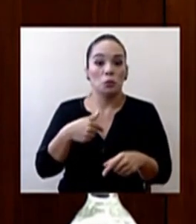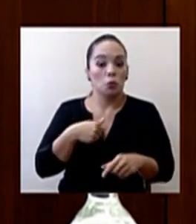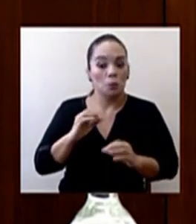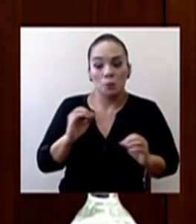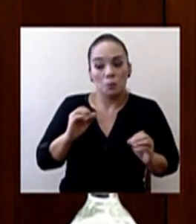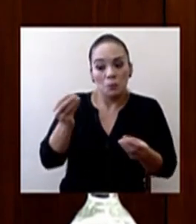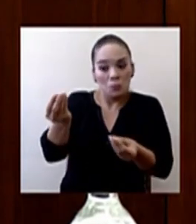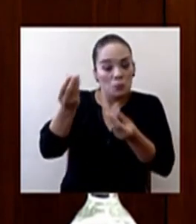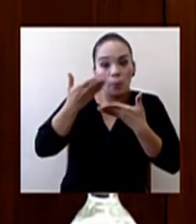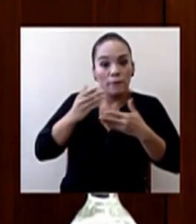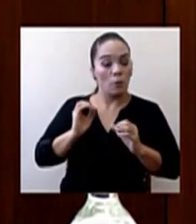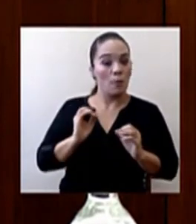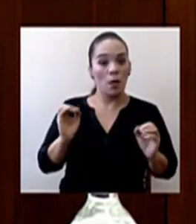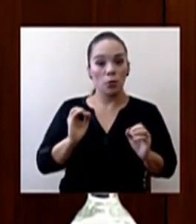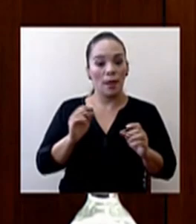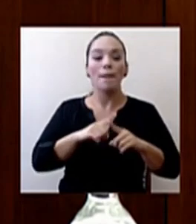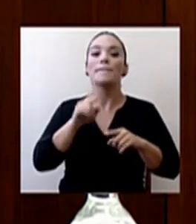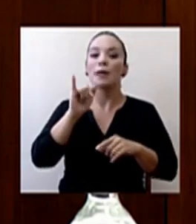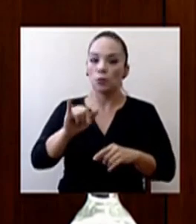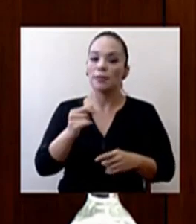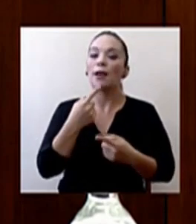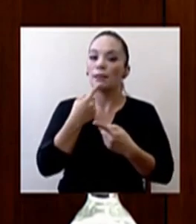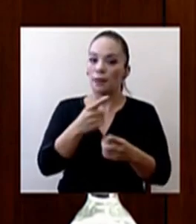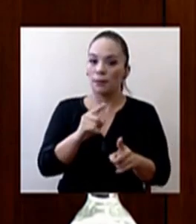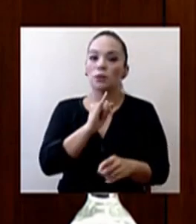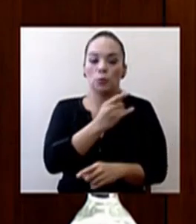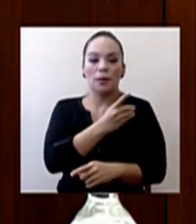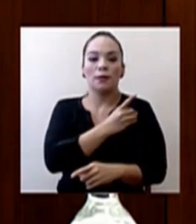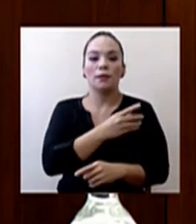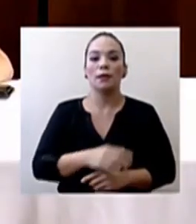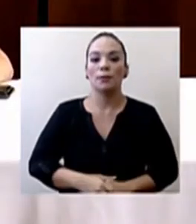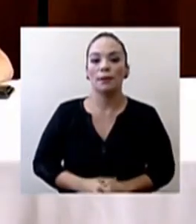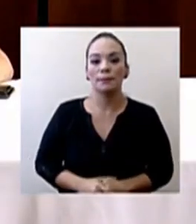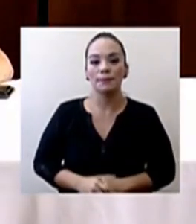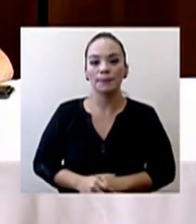noticia de esto, pero esa es la directriz de la Junta Directiva.